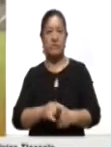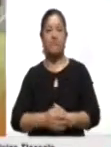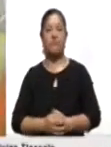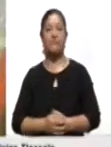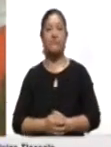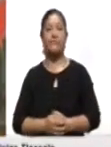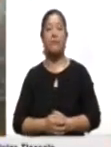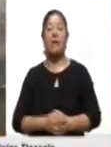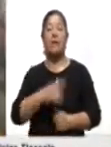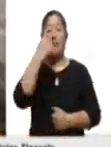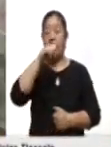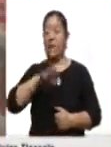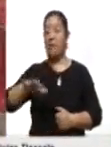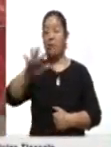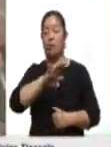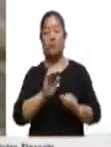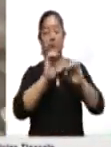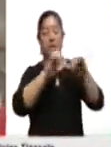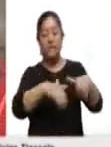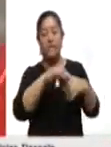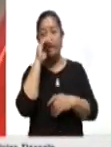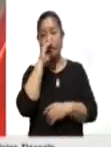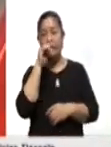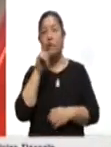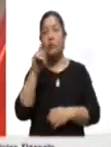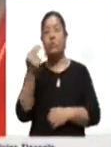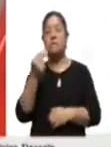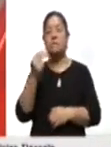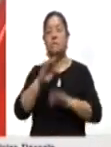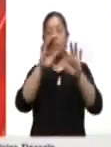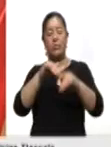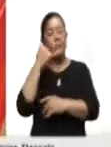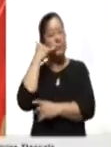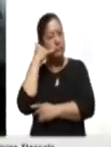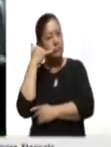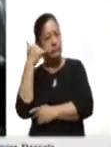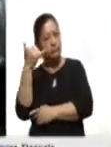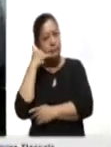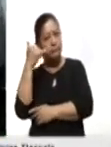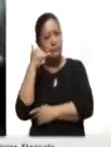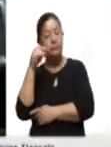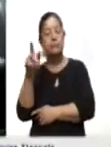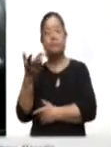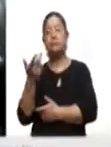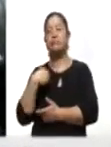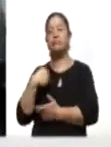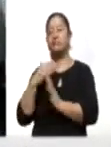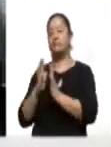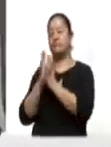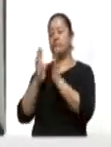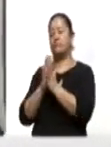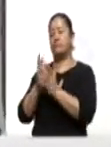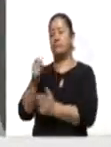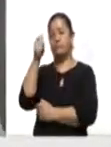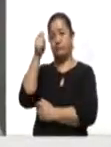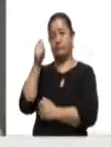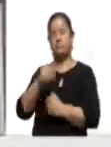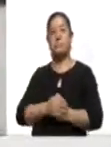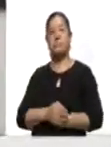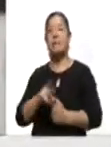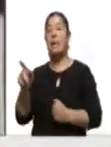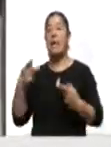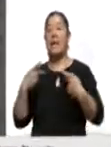Para inscribirse de manera gratuita es necesario hacer la solicitud vía telefónica para obtener la paleta de participación. Cabe señalar que los